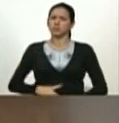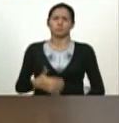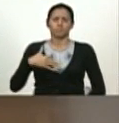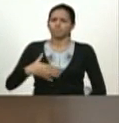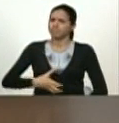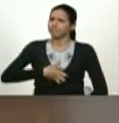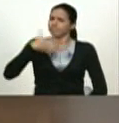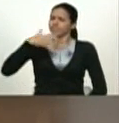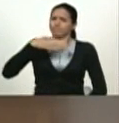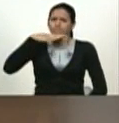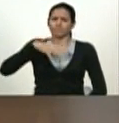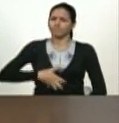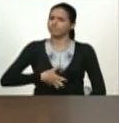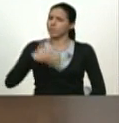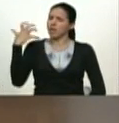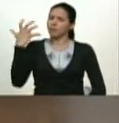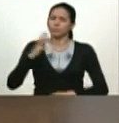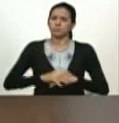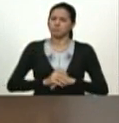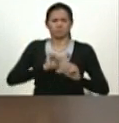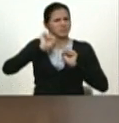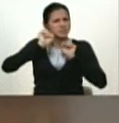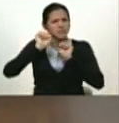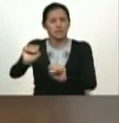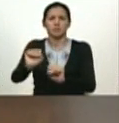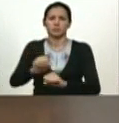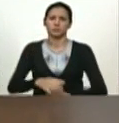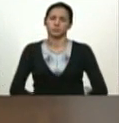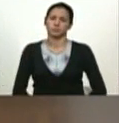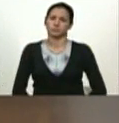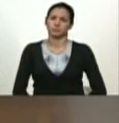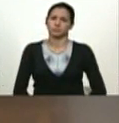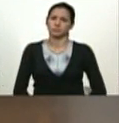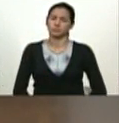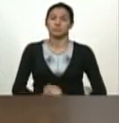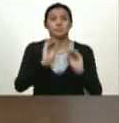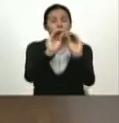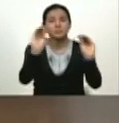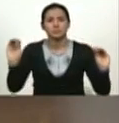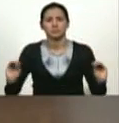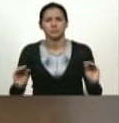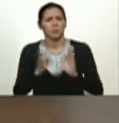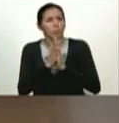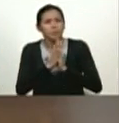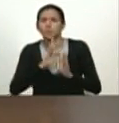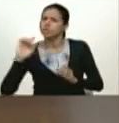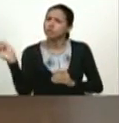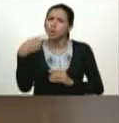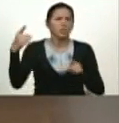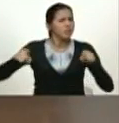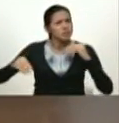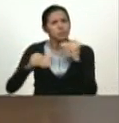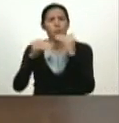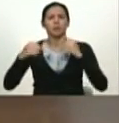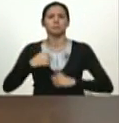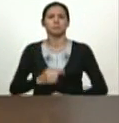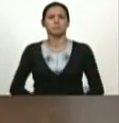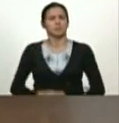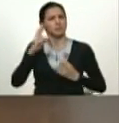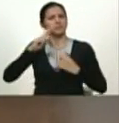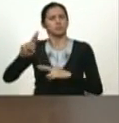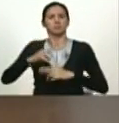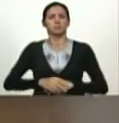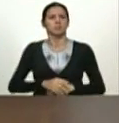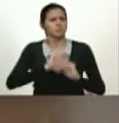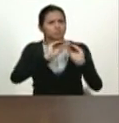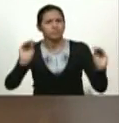indignación, mi repudio, y llamar a la indignación, es lo que yo llamo a la rebelión. Llamo